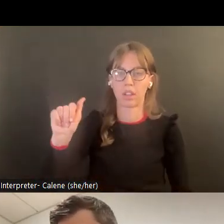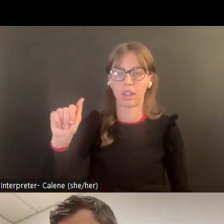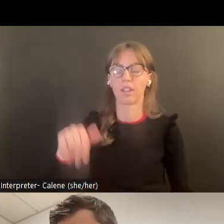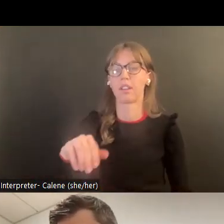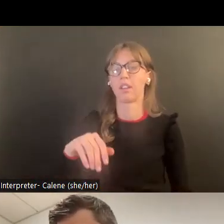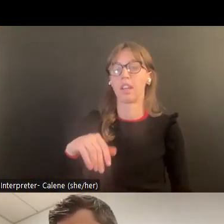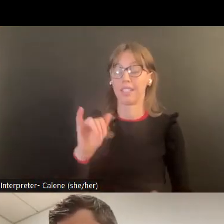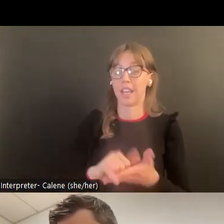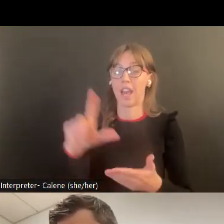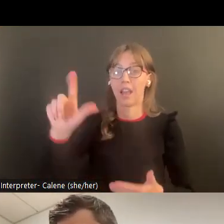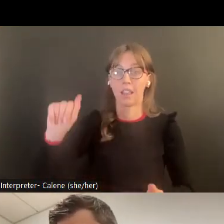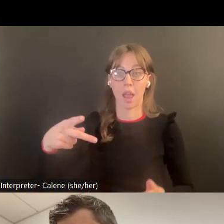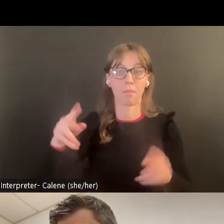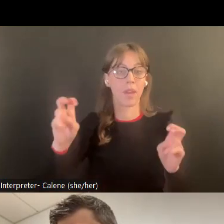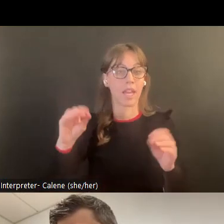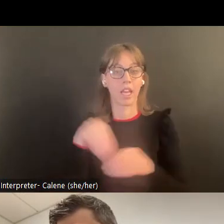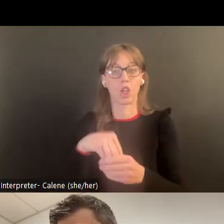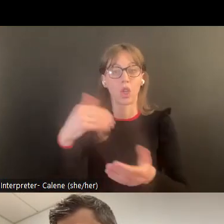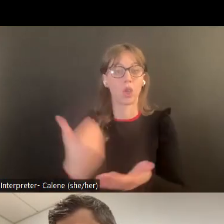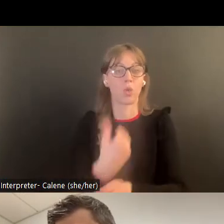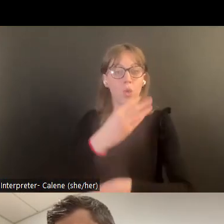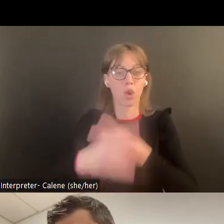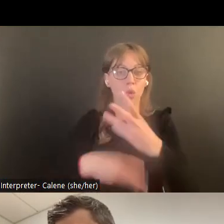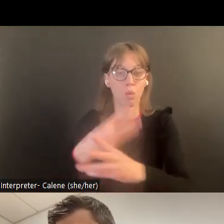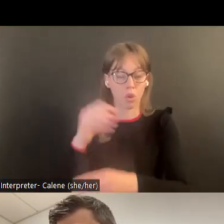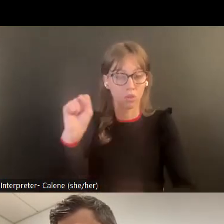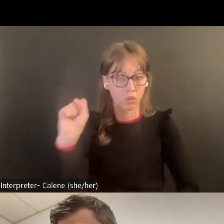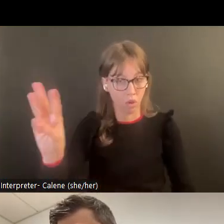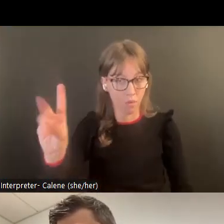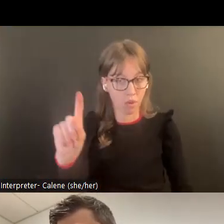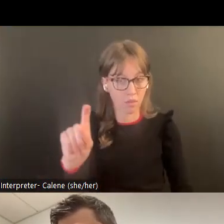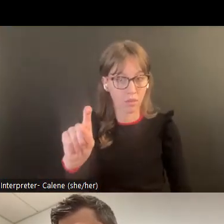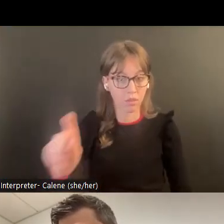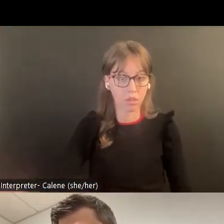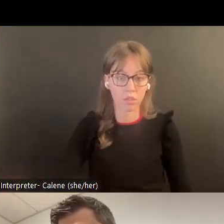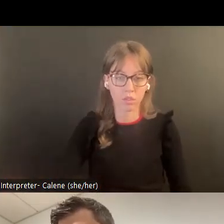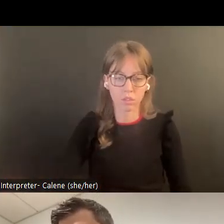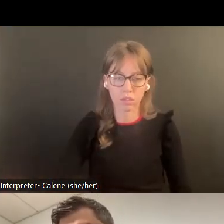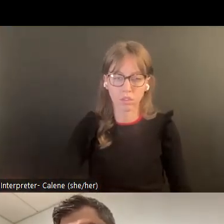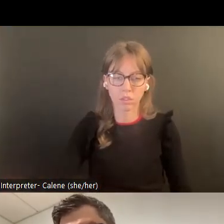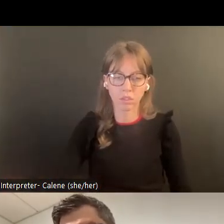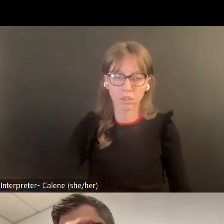El lab está en el, lo que sería la aplicación New World.